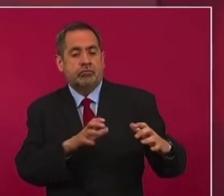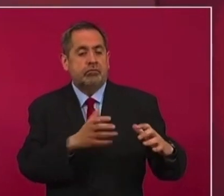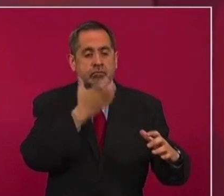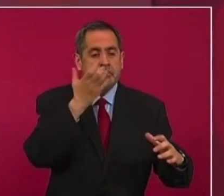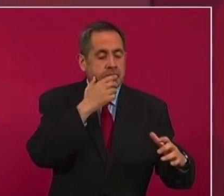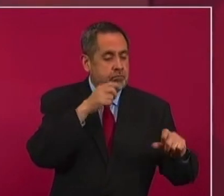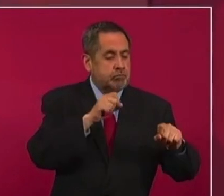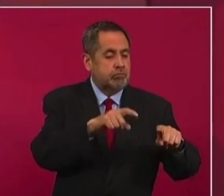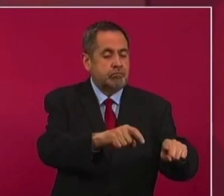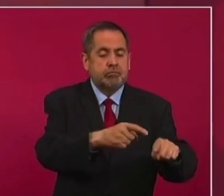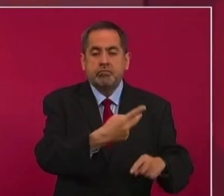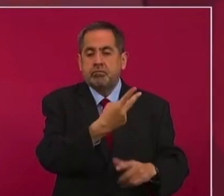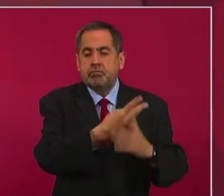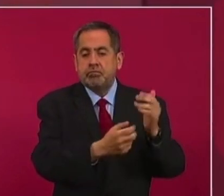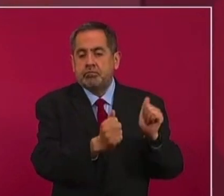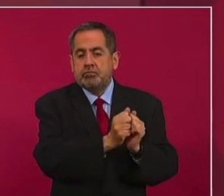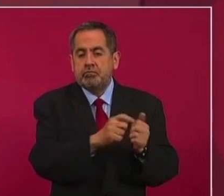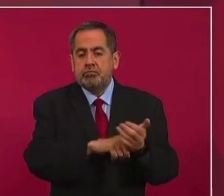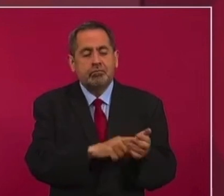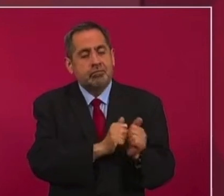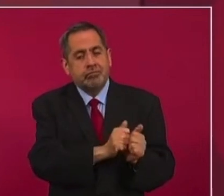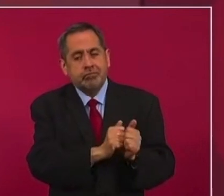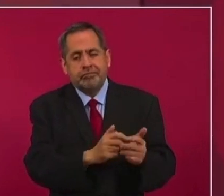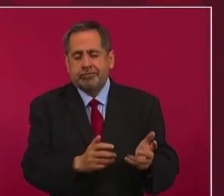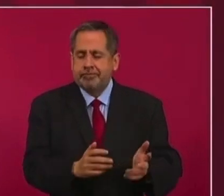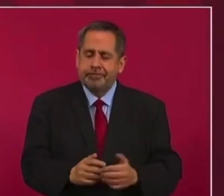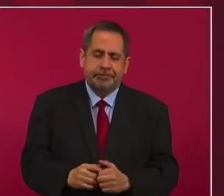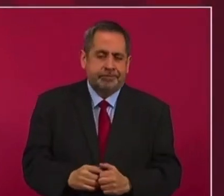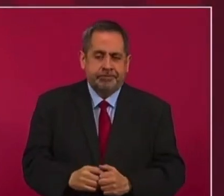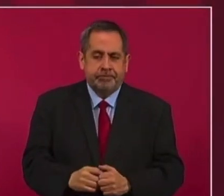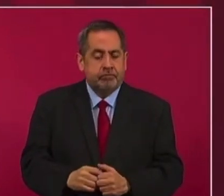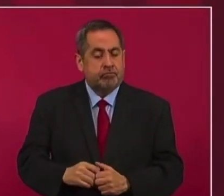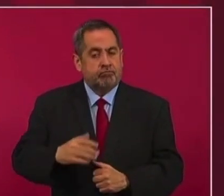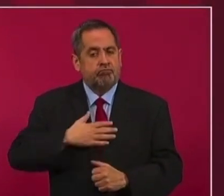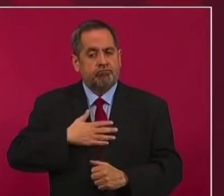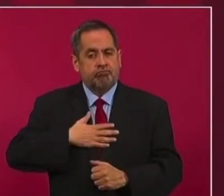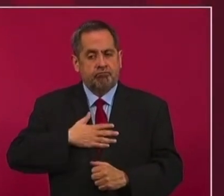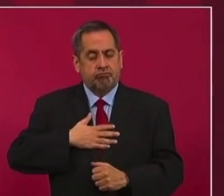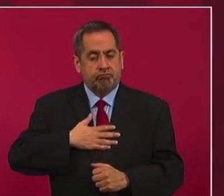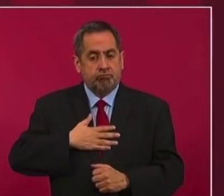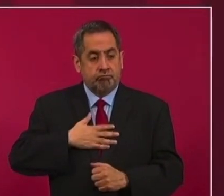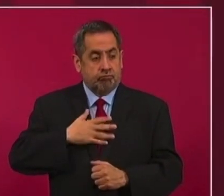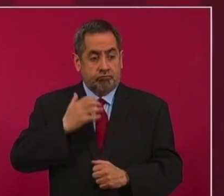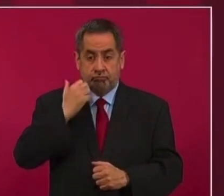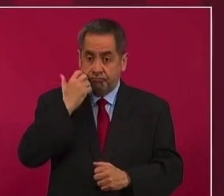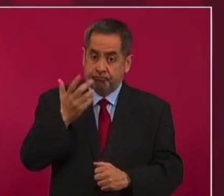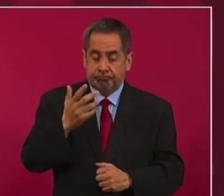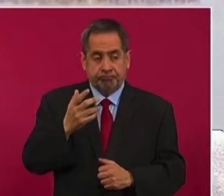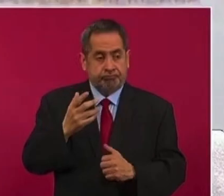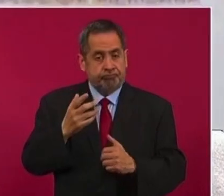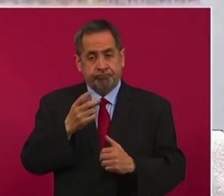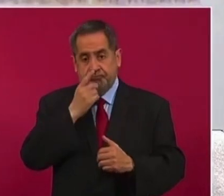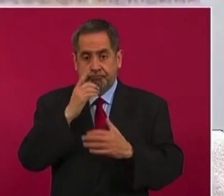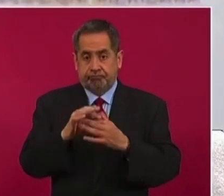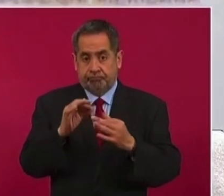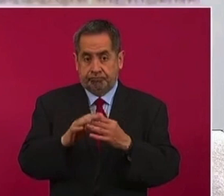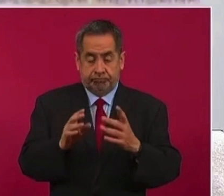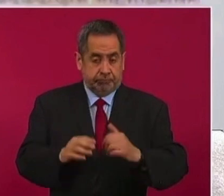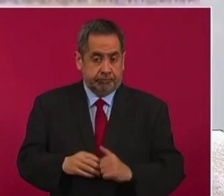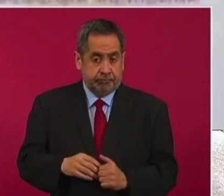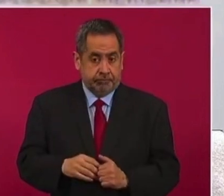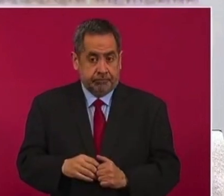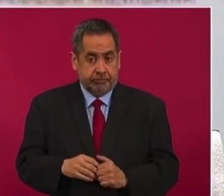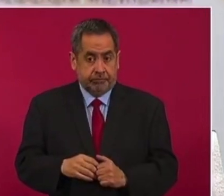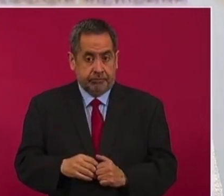gobierno de Estados Unidos. A mí me gustaría que ya que está actuando y está